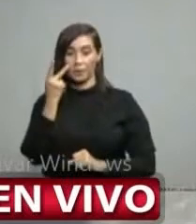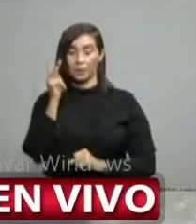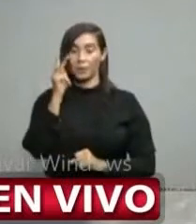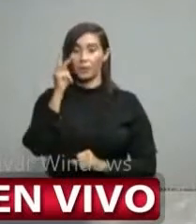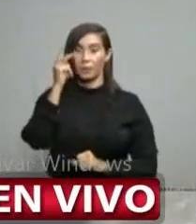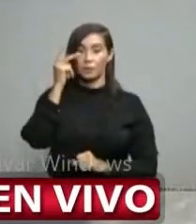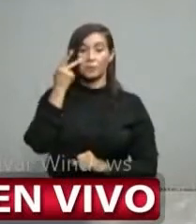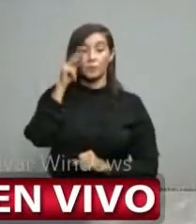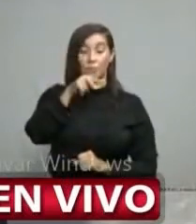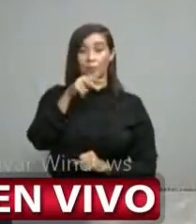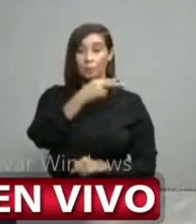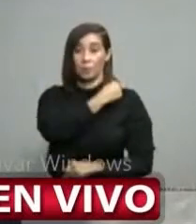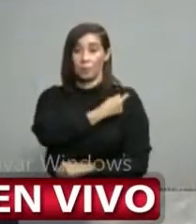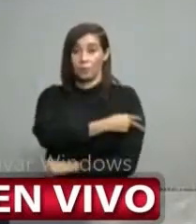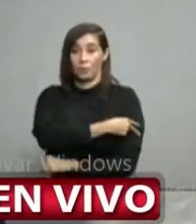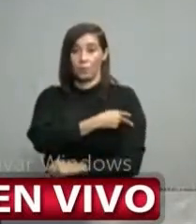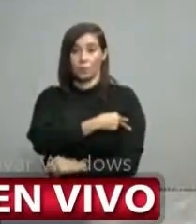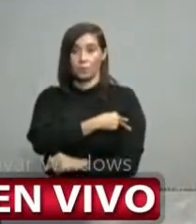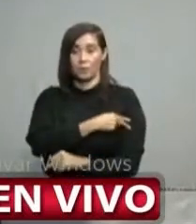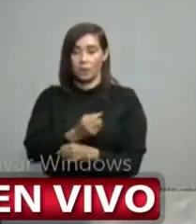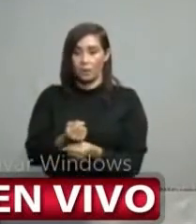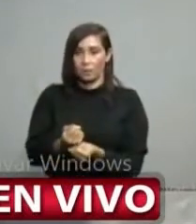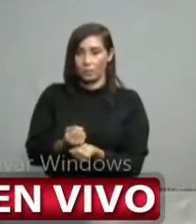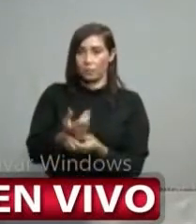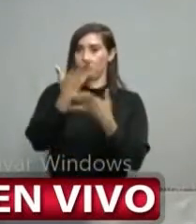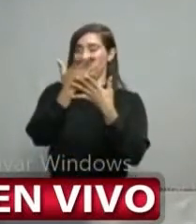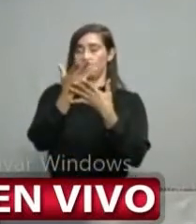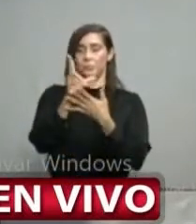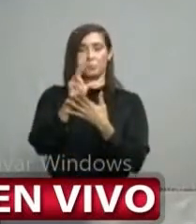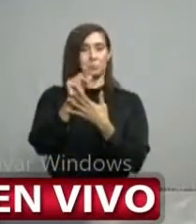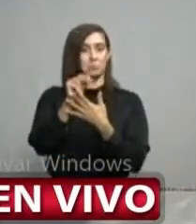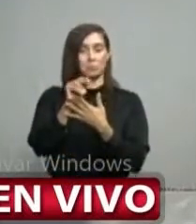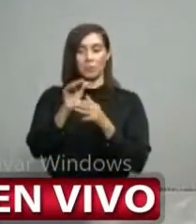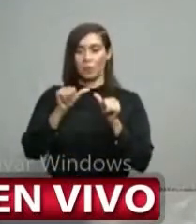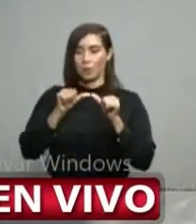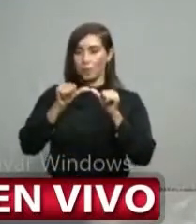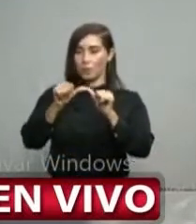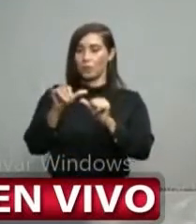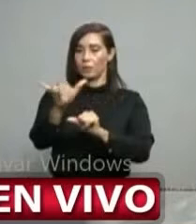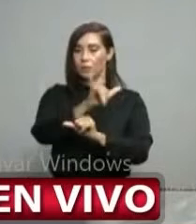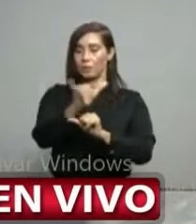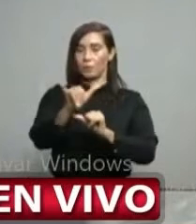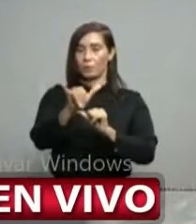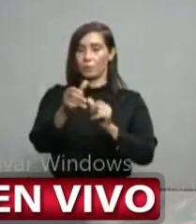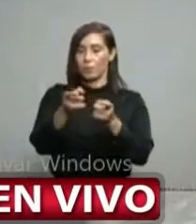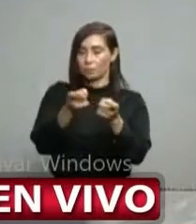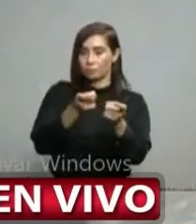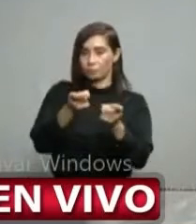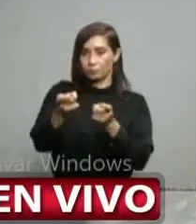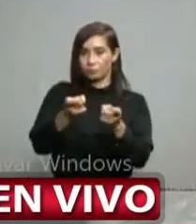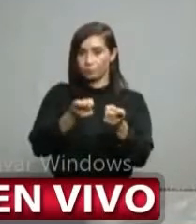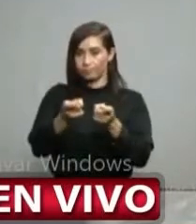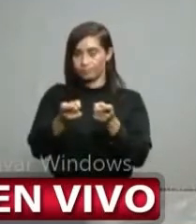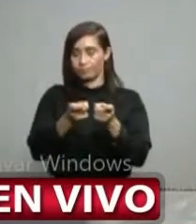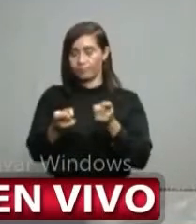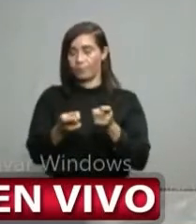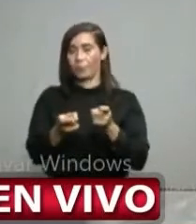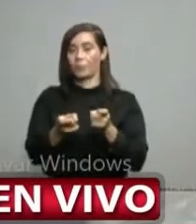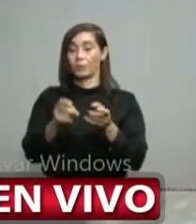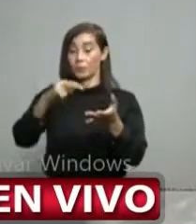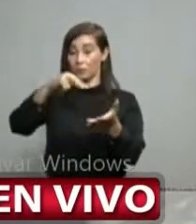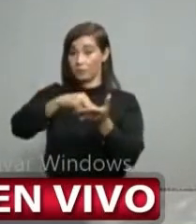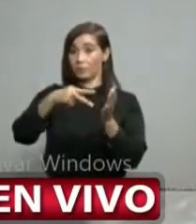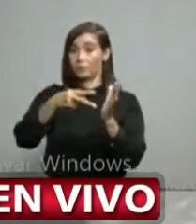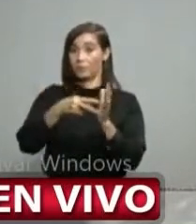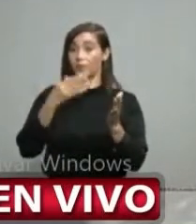como yo le decía, no hay una variación sustancial, de manera que esto es un buen